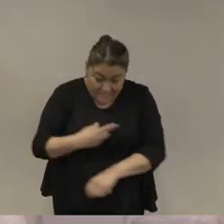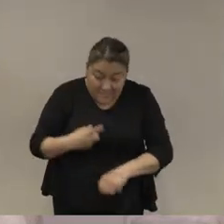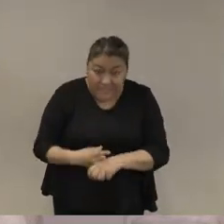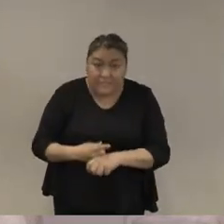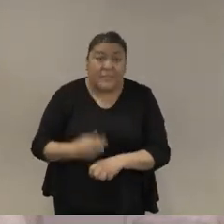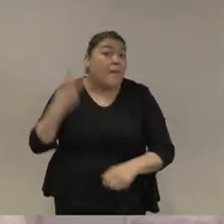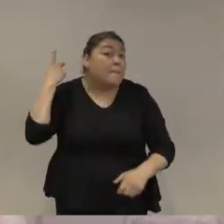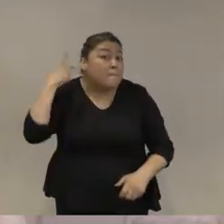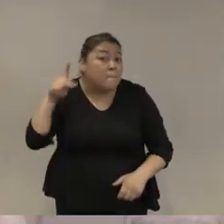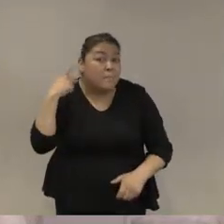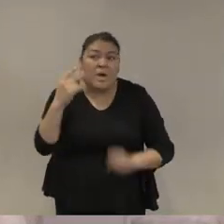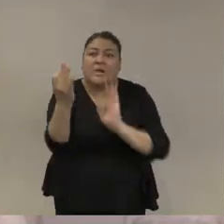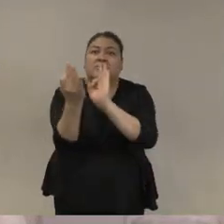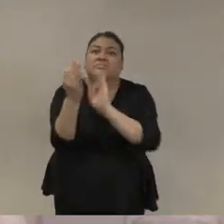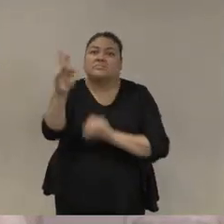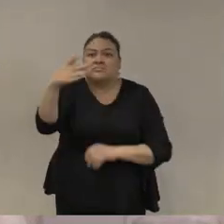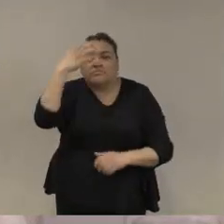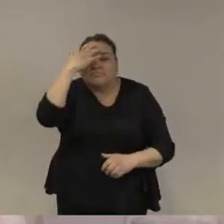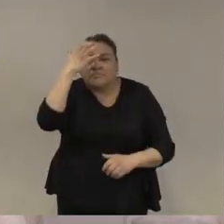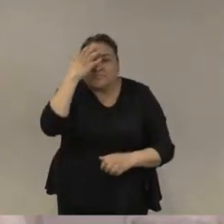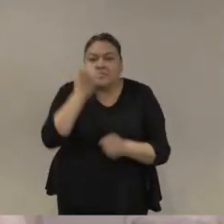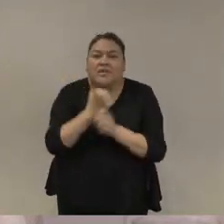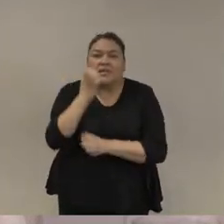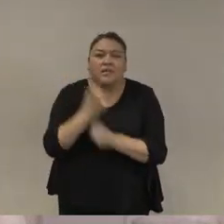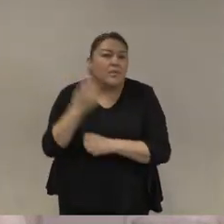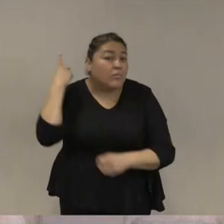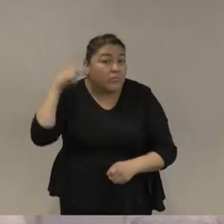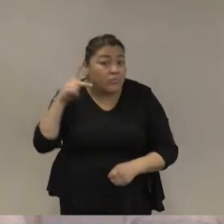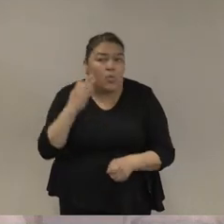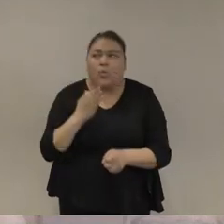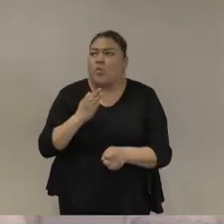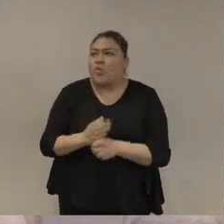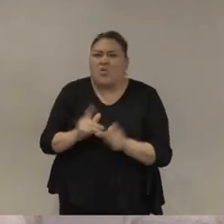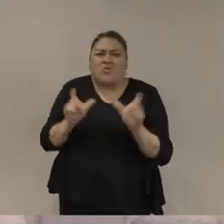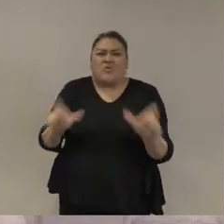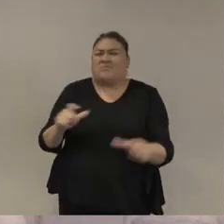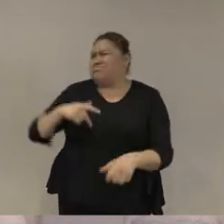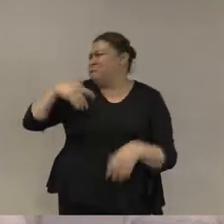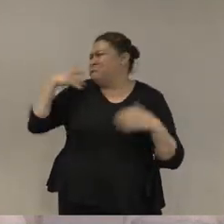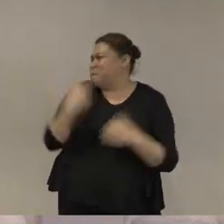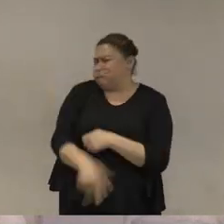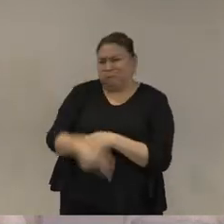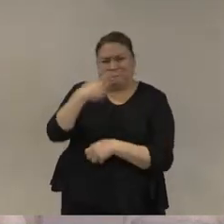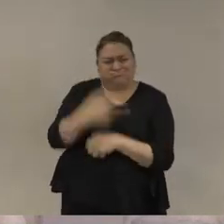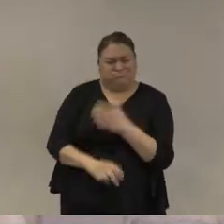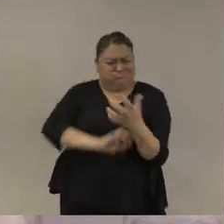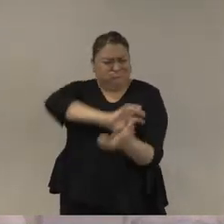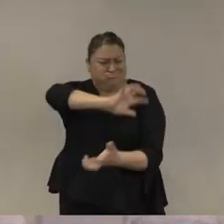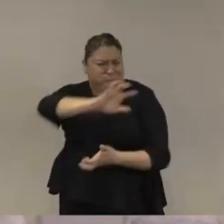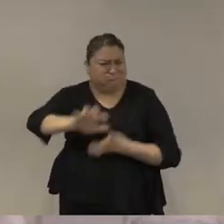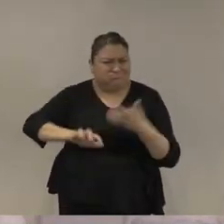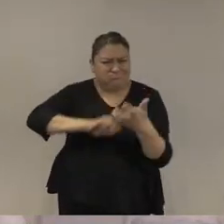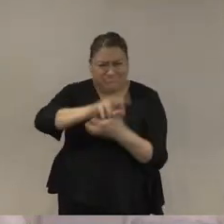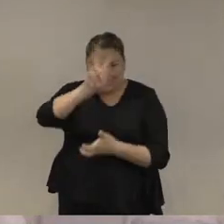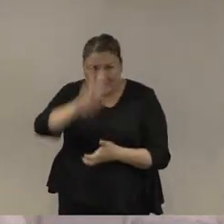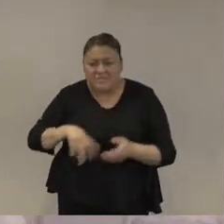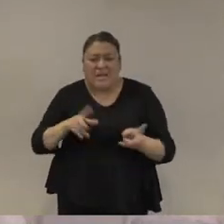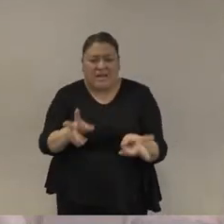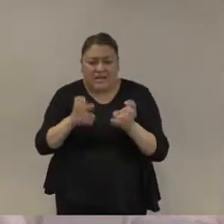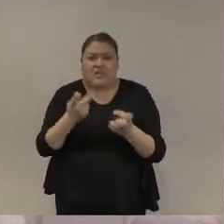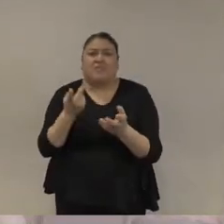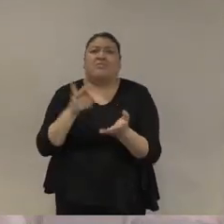estado como Puebla que no es cualquier estado que está teniendo una bronca de seguridad impresionante que además combina una serie de